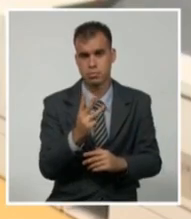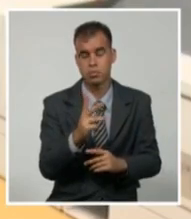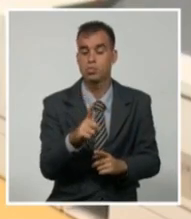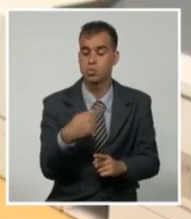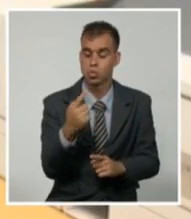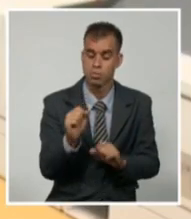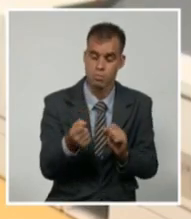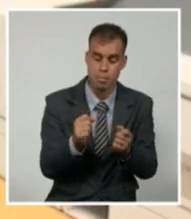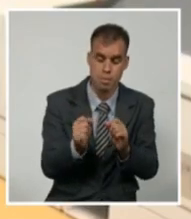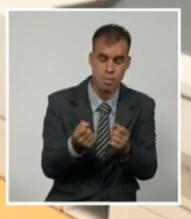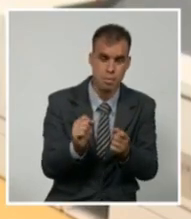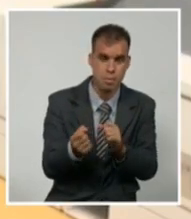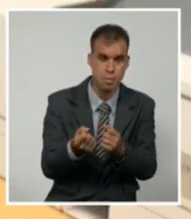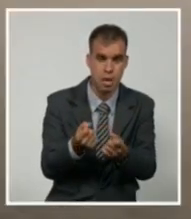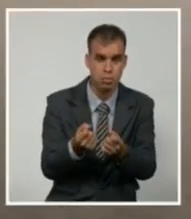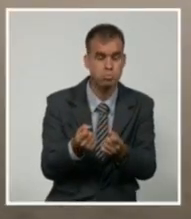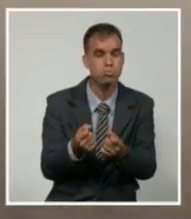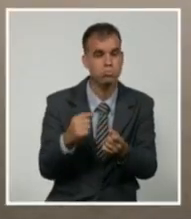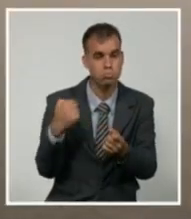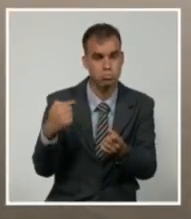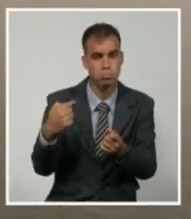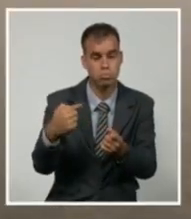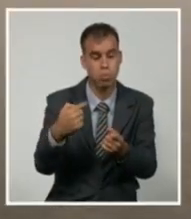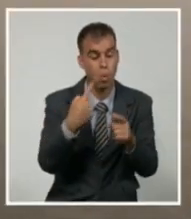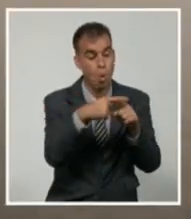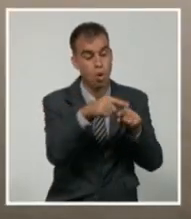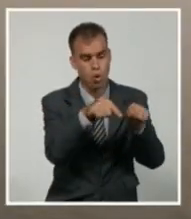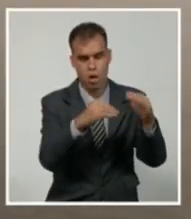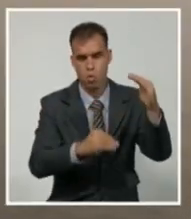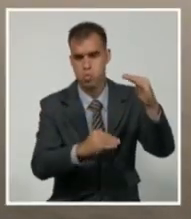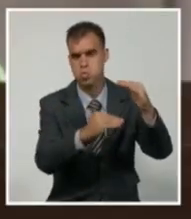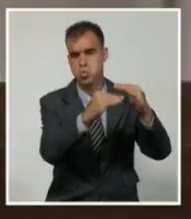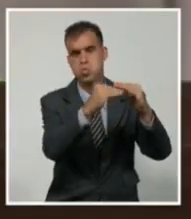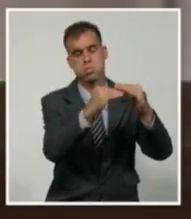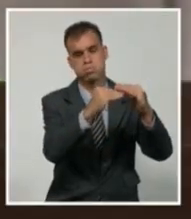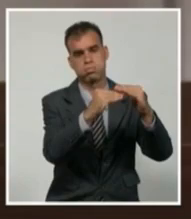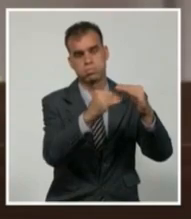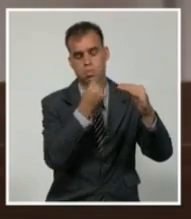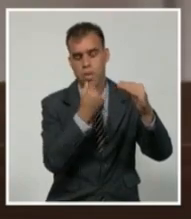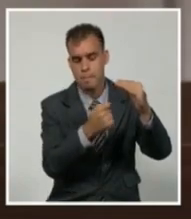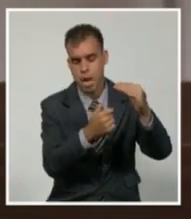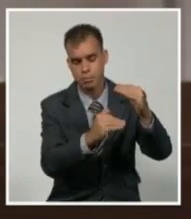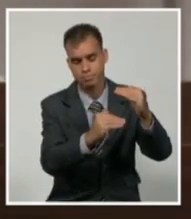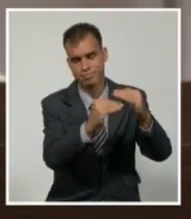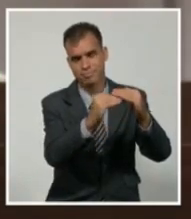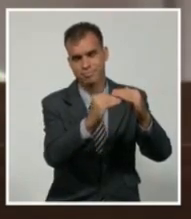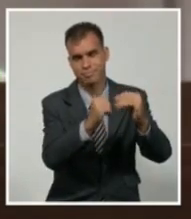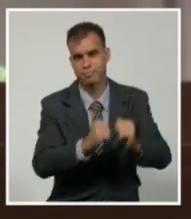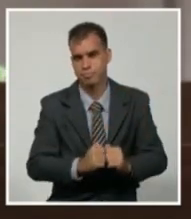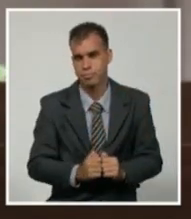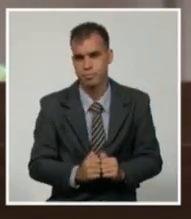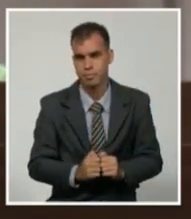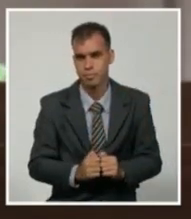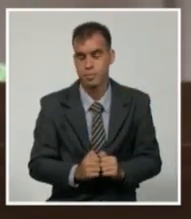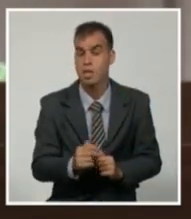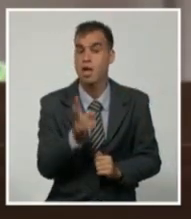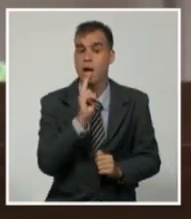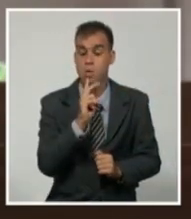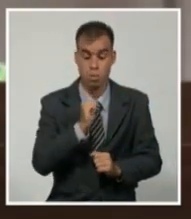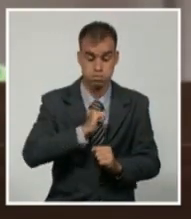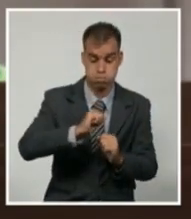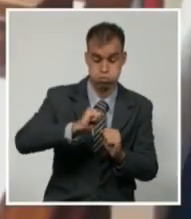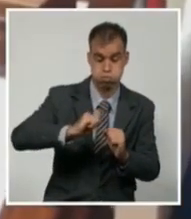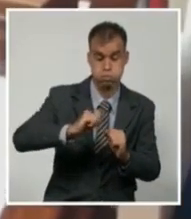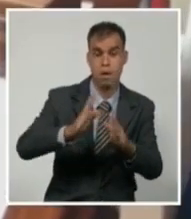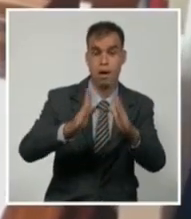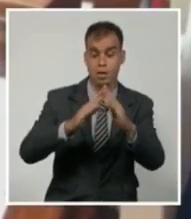forma constante, sin descuidar otras que sí tienen mayor acumulado. Garantizar la disponibilidad de agua en los hogares, vigilar todo